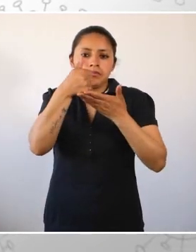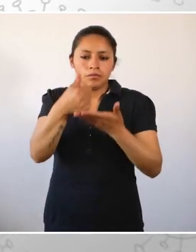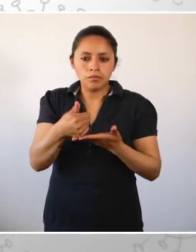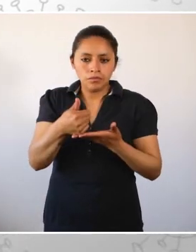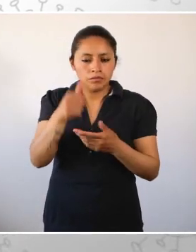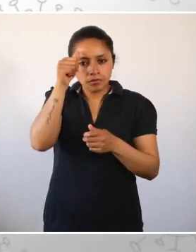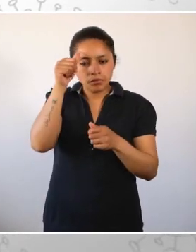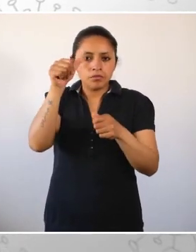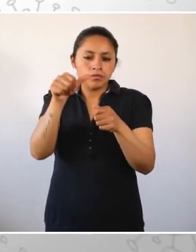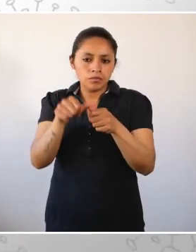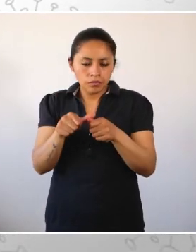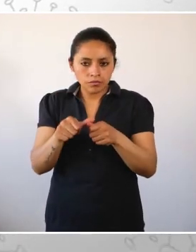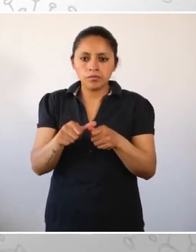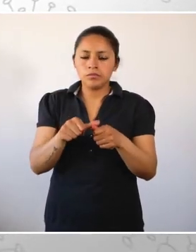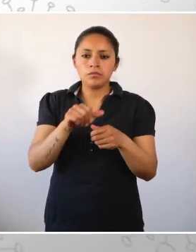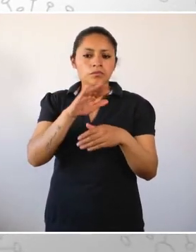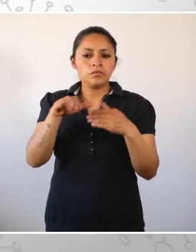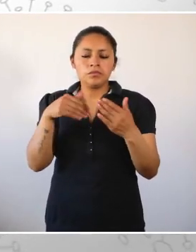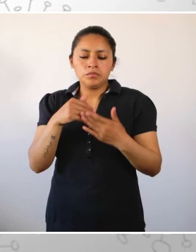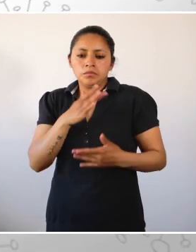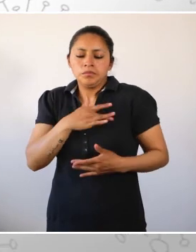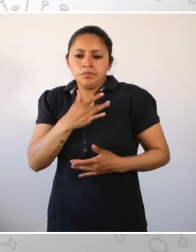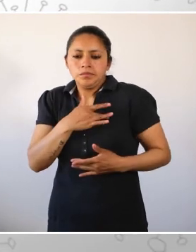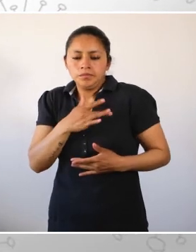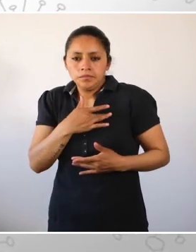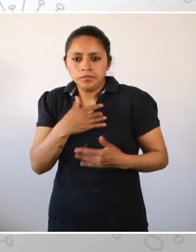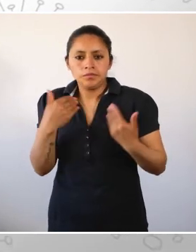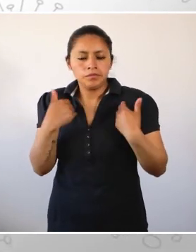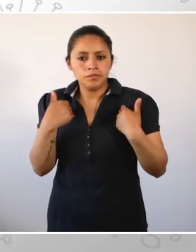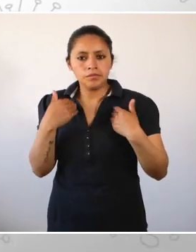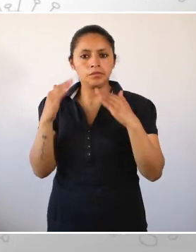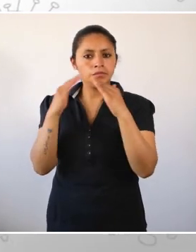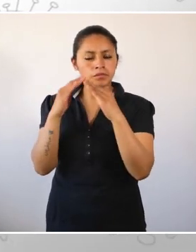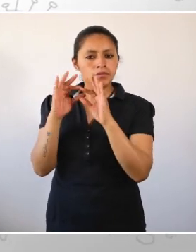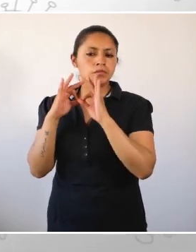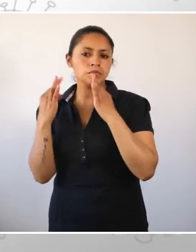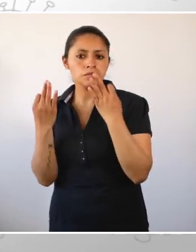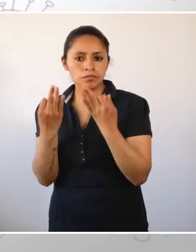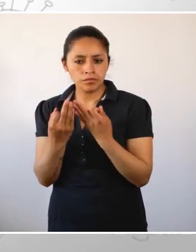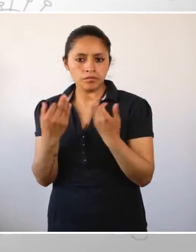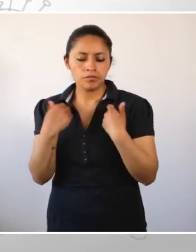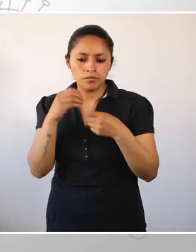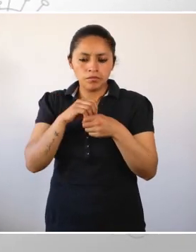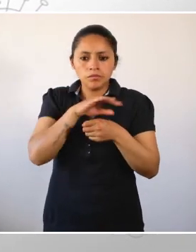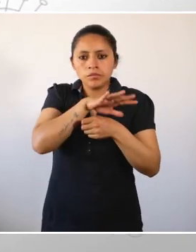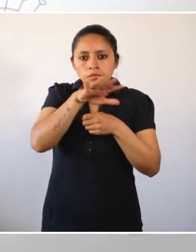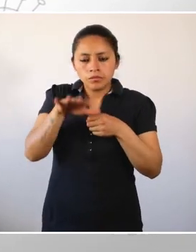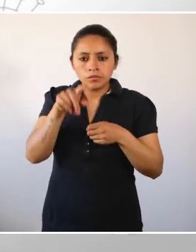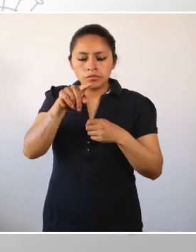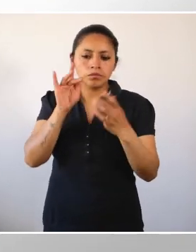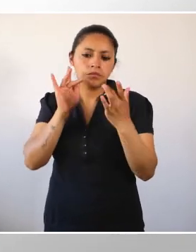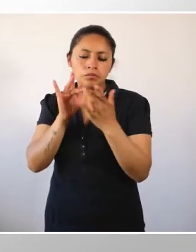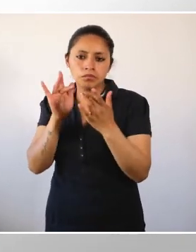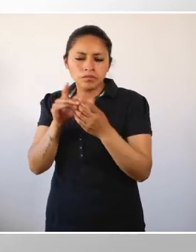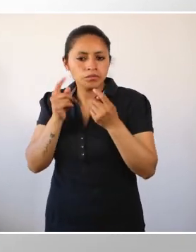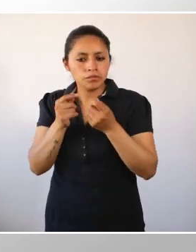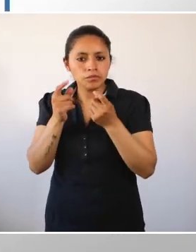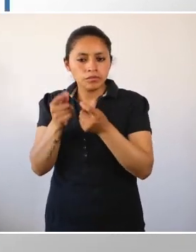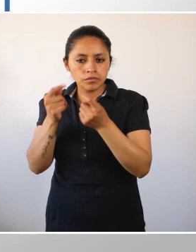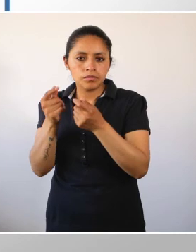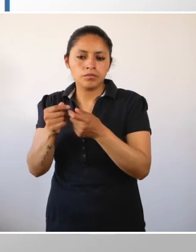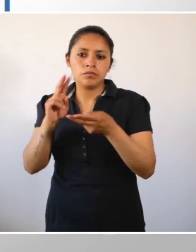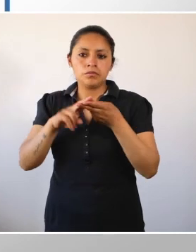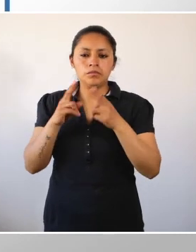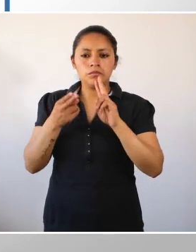Ojalá estos consejos te sean de ayuda. Recuerda que ante cualquier síntoma que alguien en tu familia pudiera tener del coronavirus,